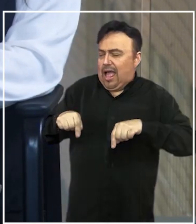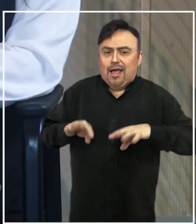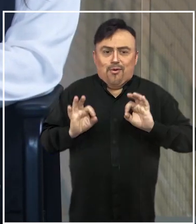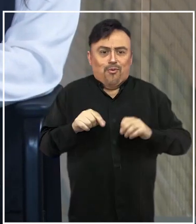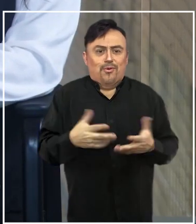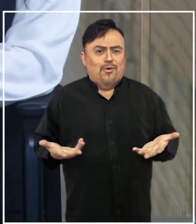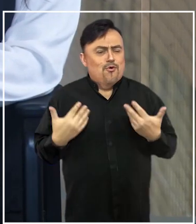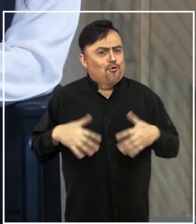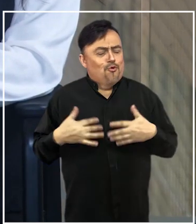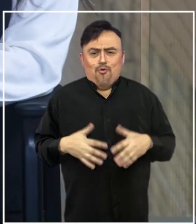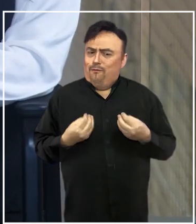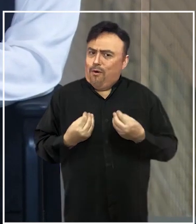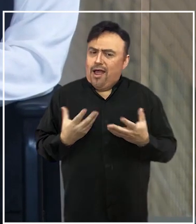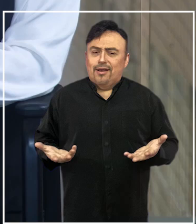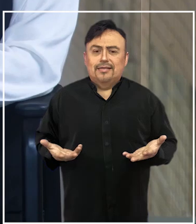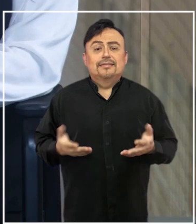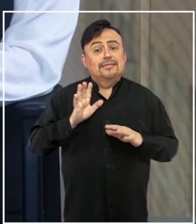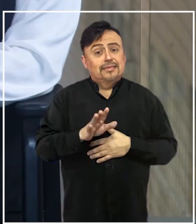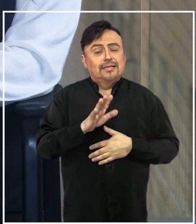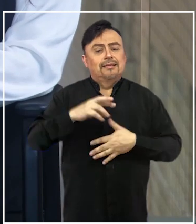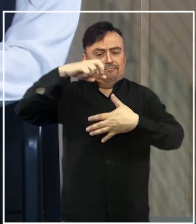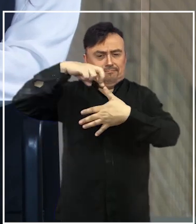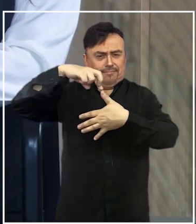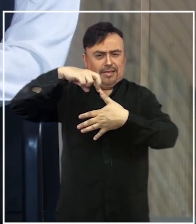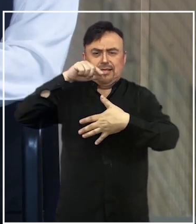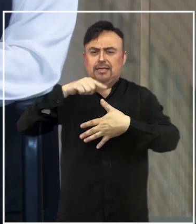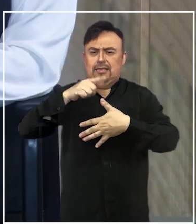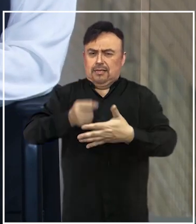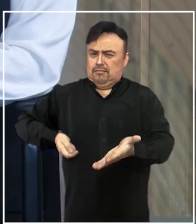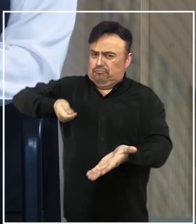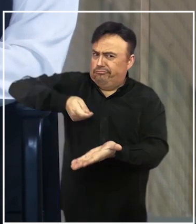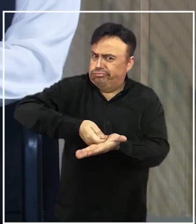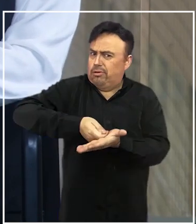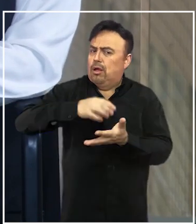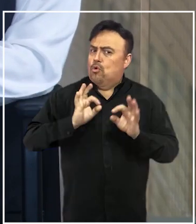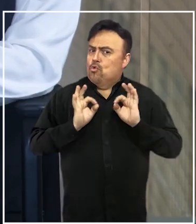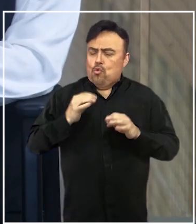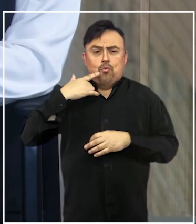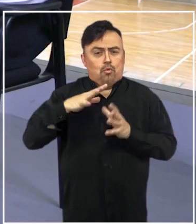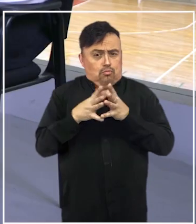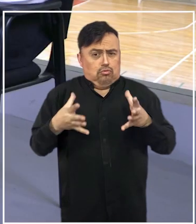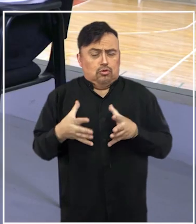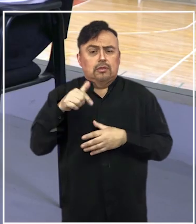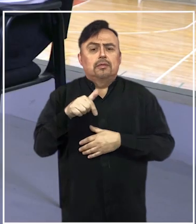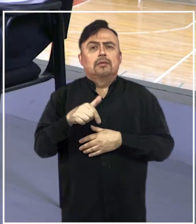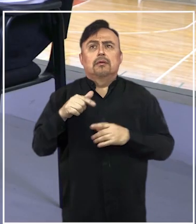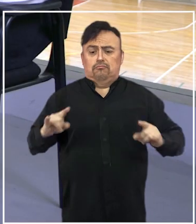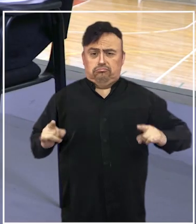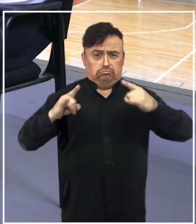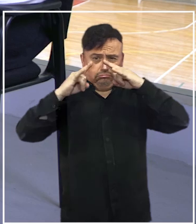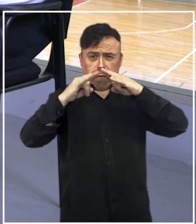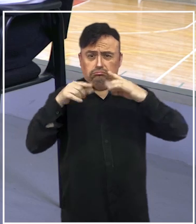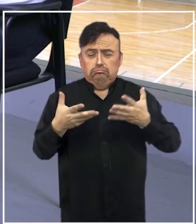en uno de ellos. Y bueno, para los parapanamericanos se invirtió de manera significativa. Es visible, ¿cierto?, en esta infraestructura